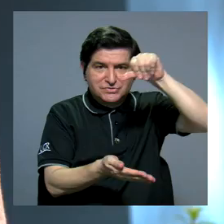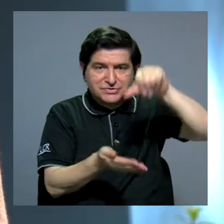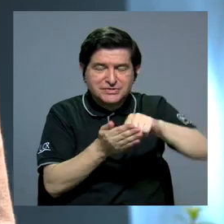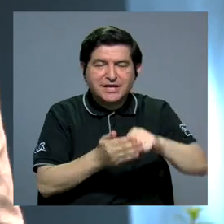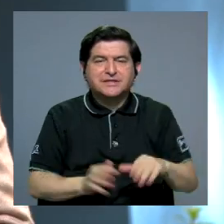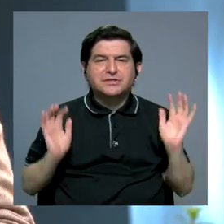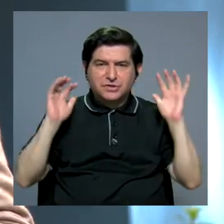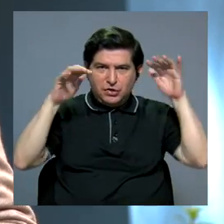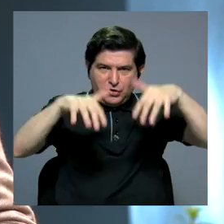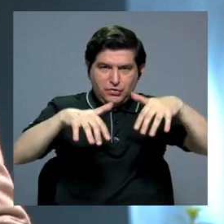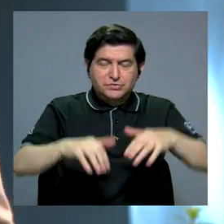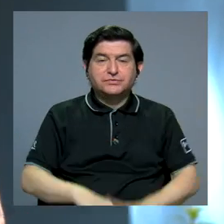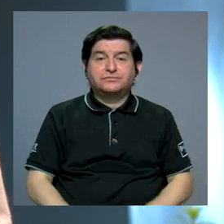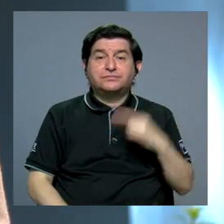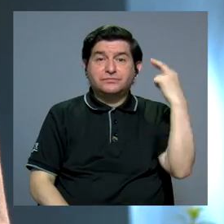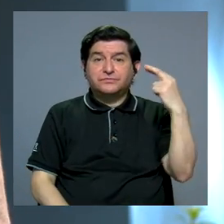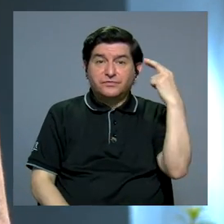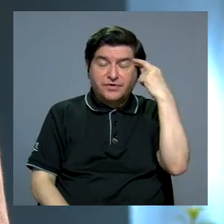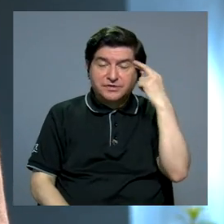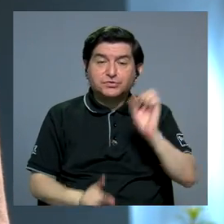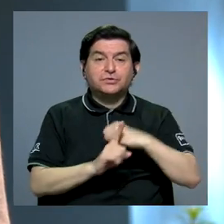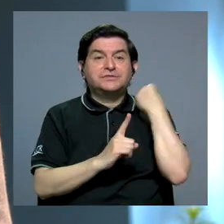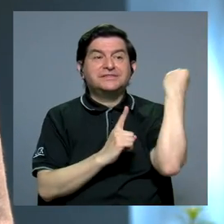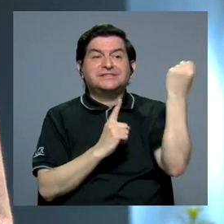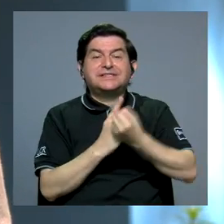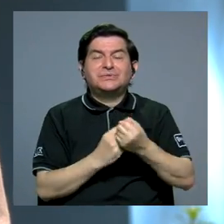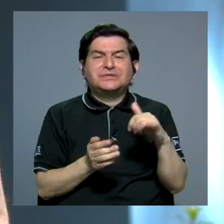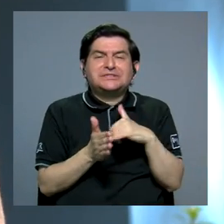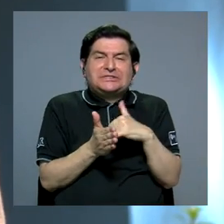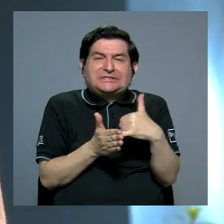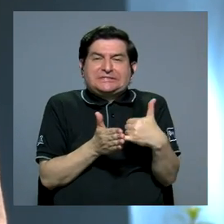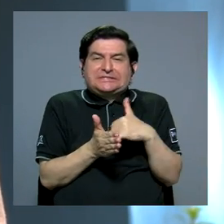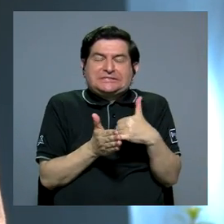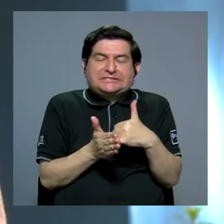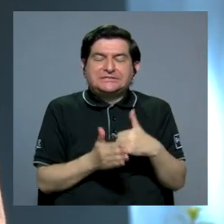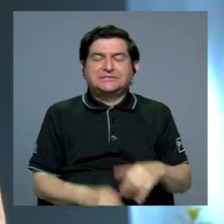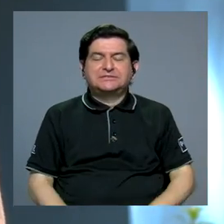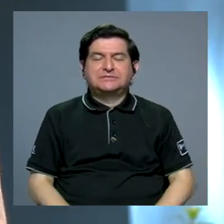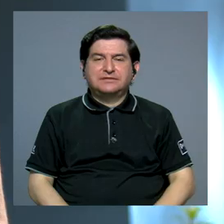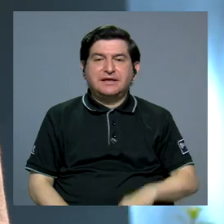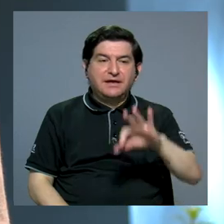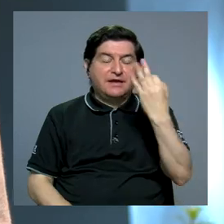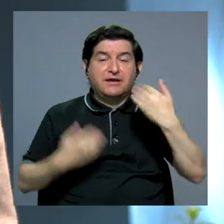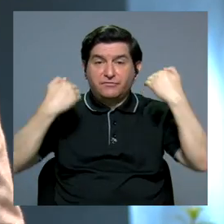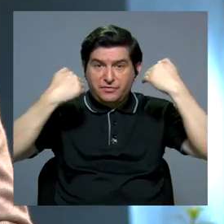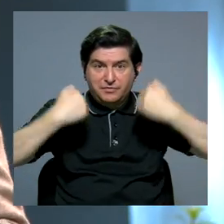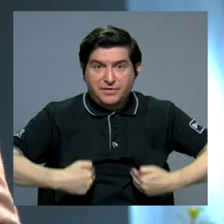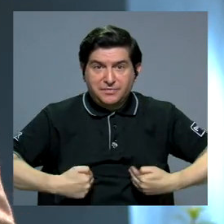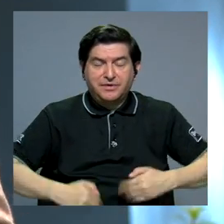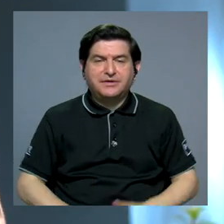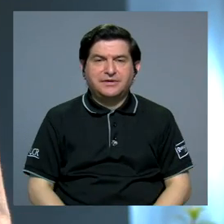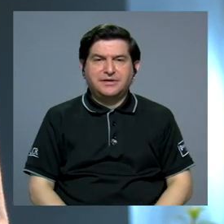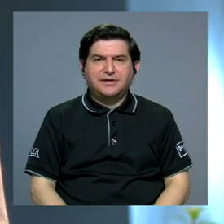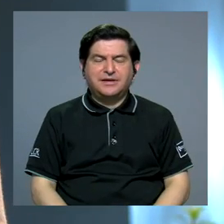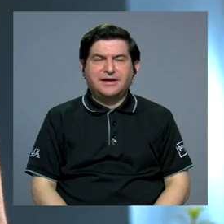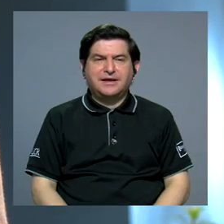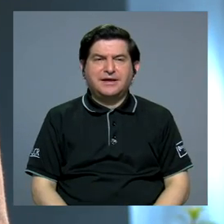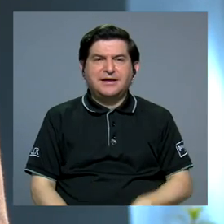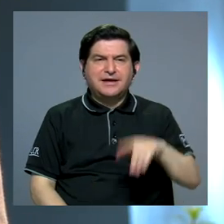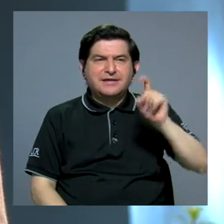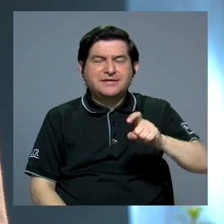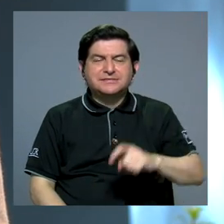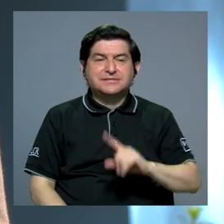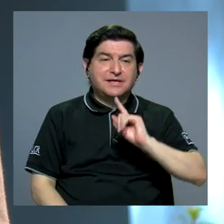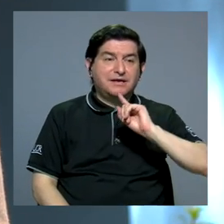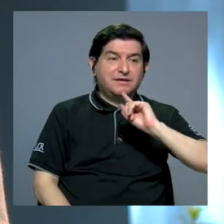migratorias y por eso ha generado una situación delicada en términos humanitarios. Entonces, bueno, habría que contraponer pues